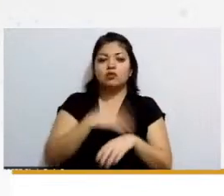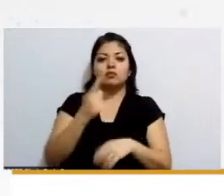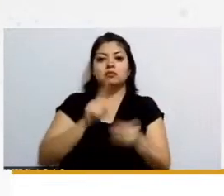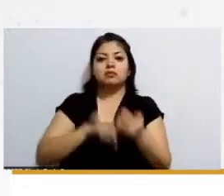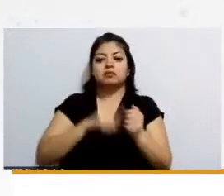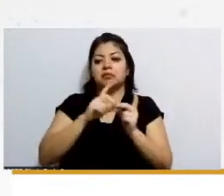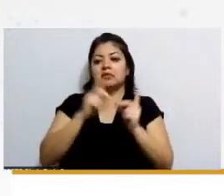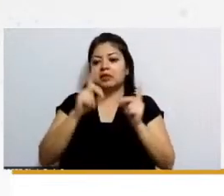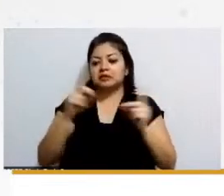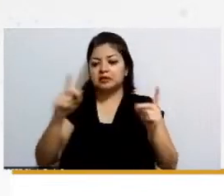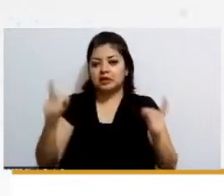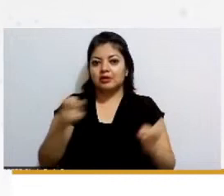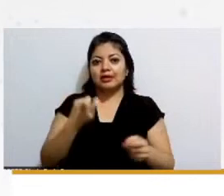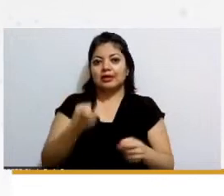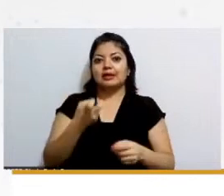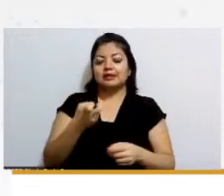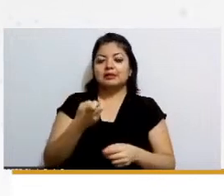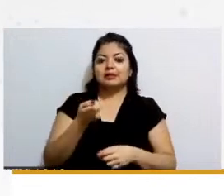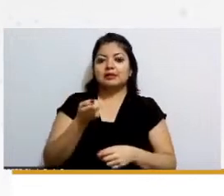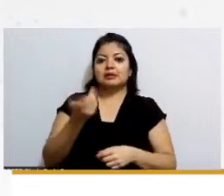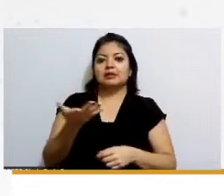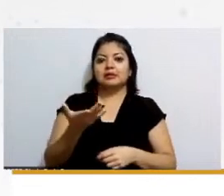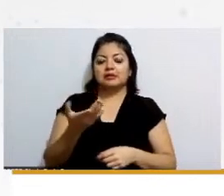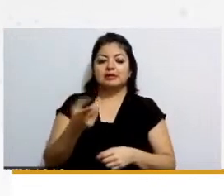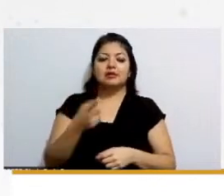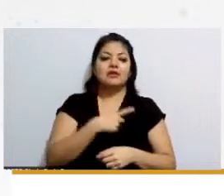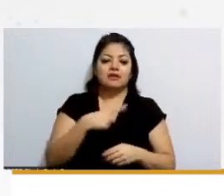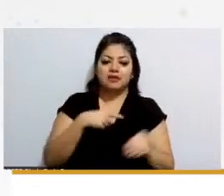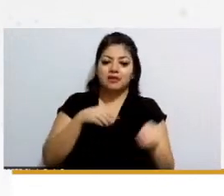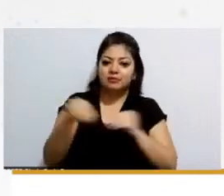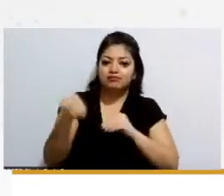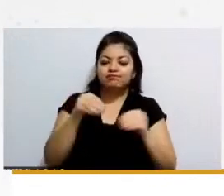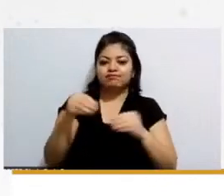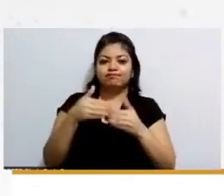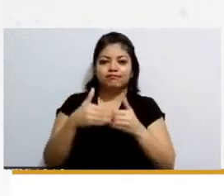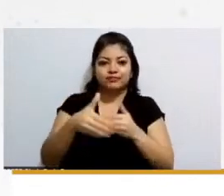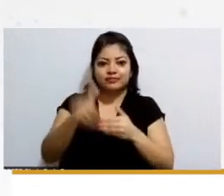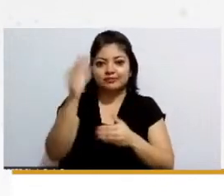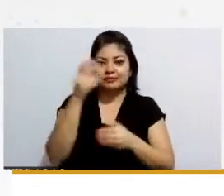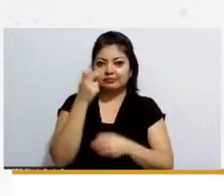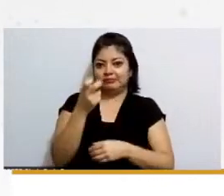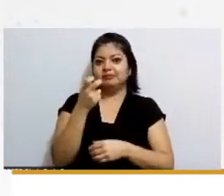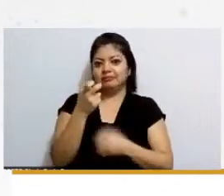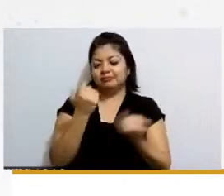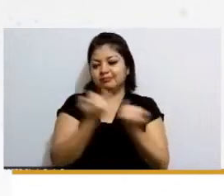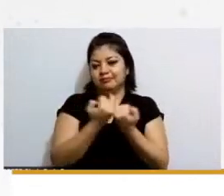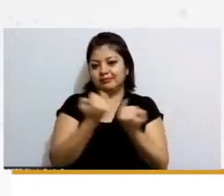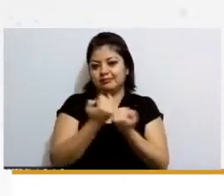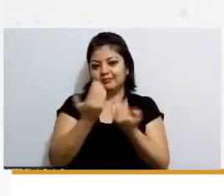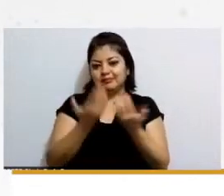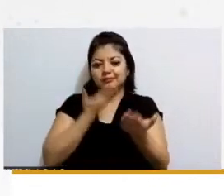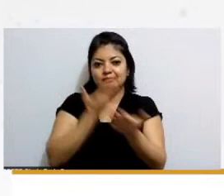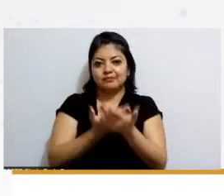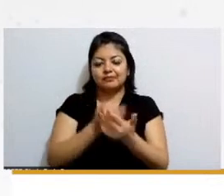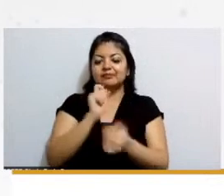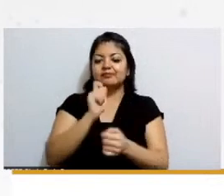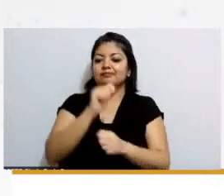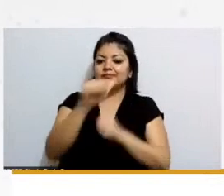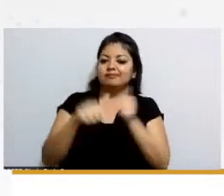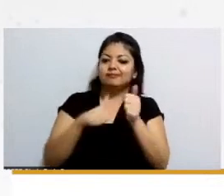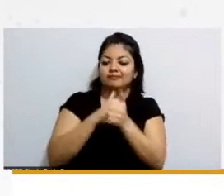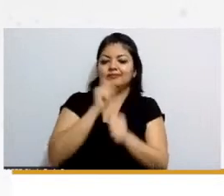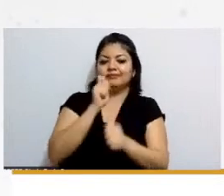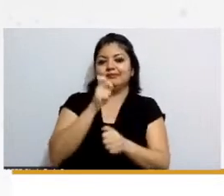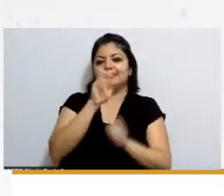esto es una cosa que se tiene que mover que esta es la idea también detrás de todo este